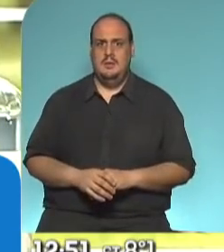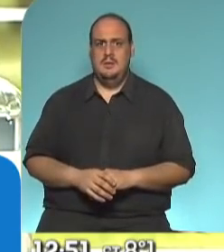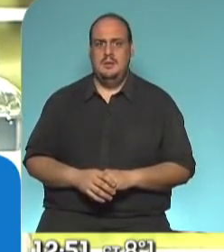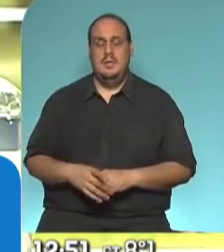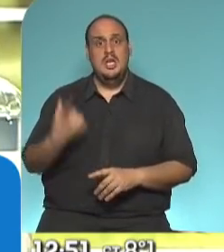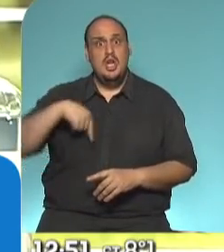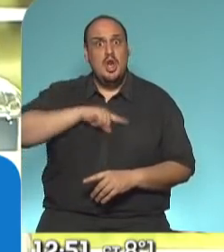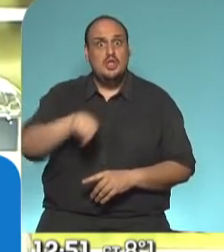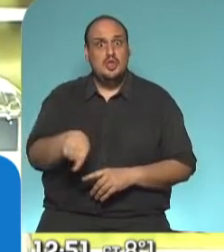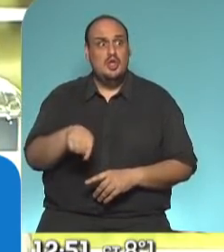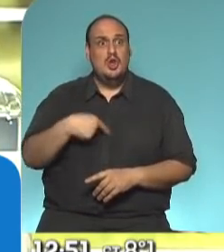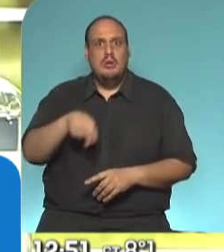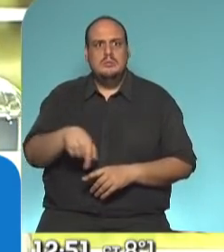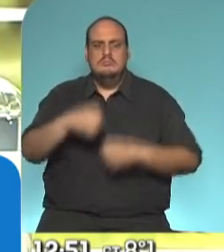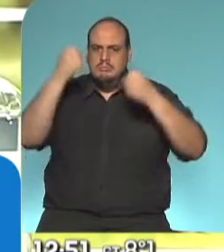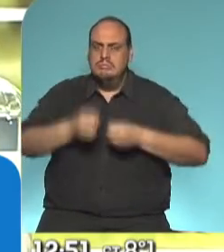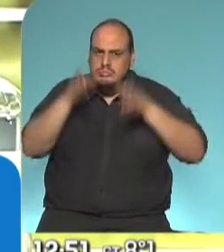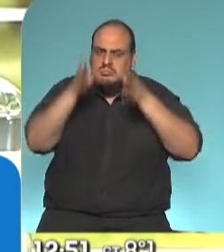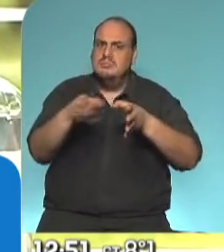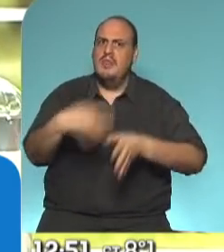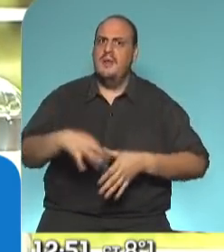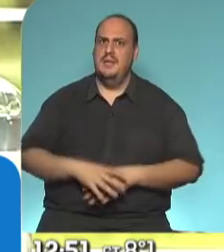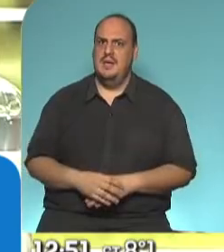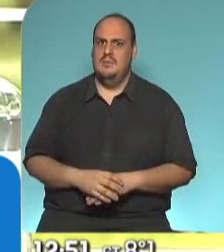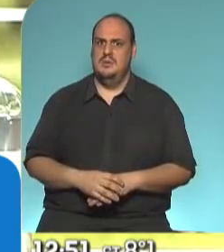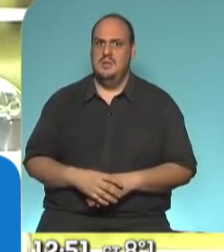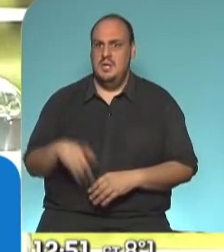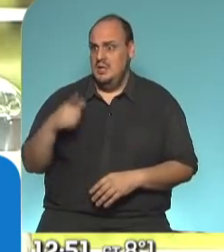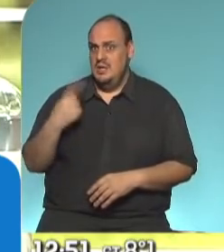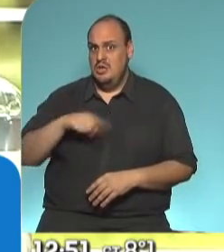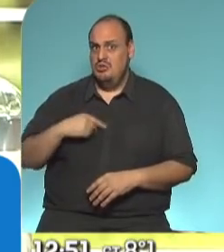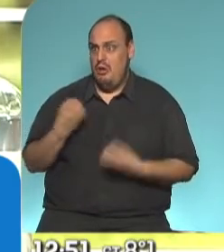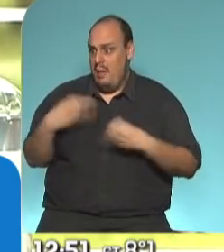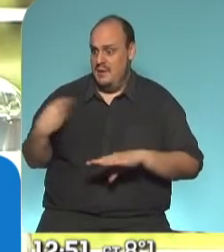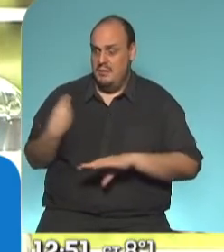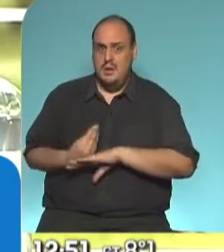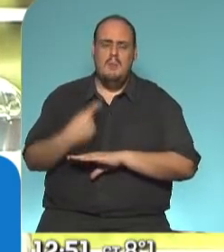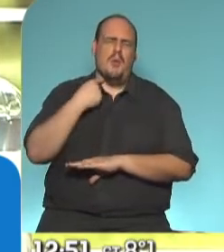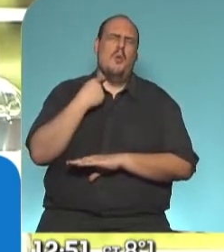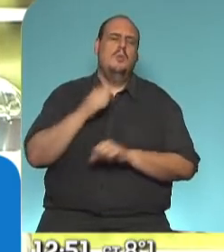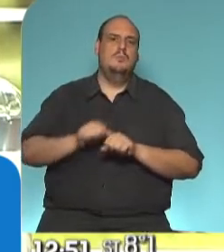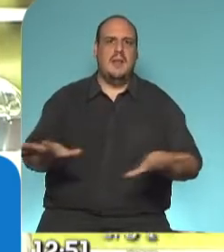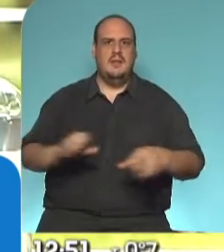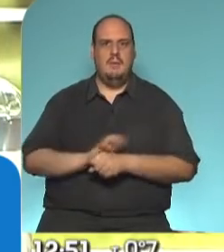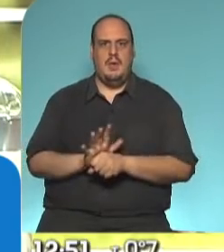Tuvimos que encarar todo esto y apenas empezamos, nos sorprendió una pandemia.